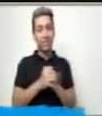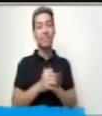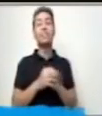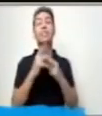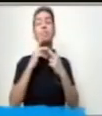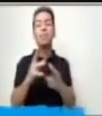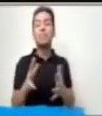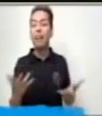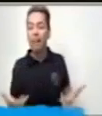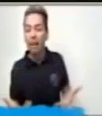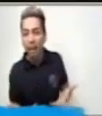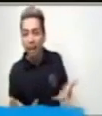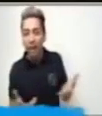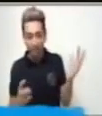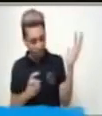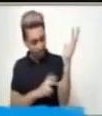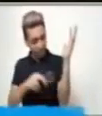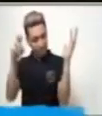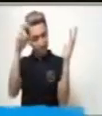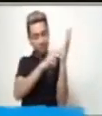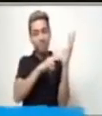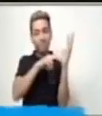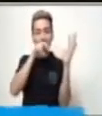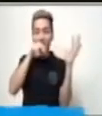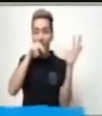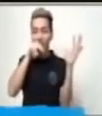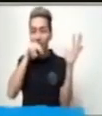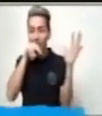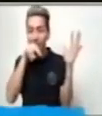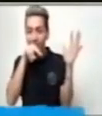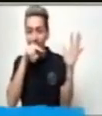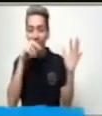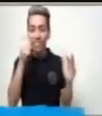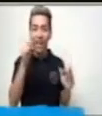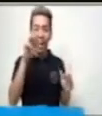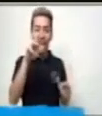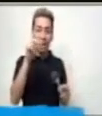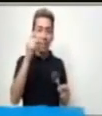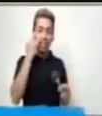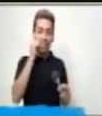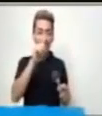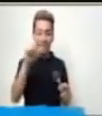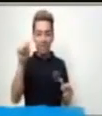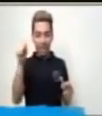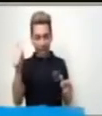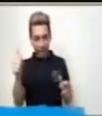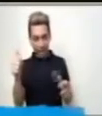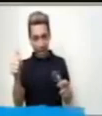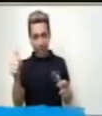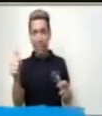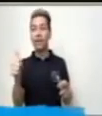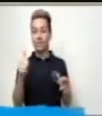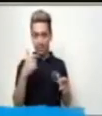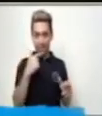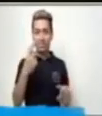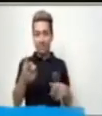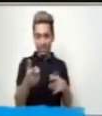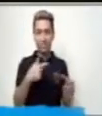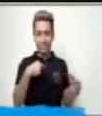la ardilla. Excelente. Tiene las características de lo que